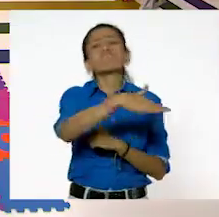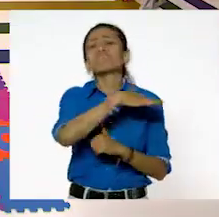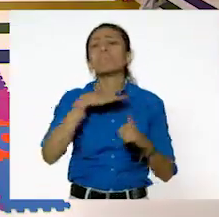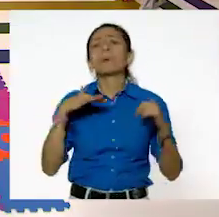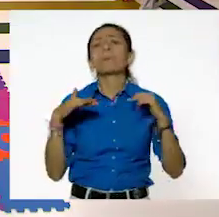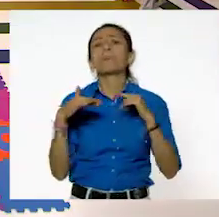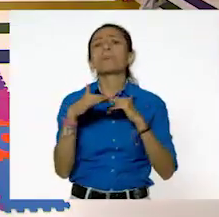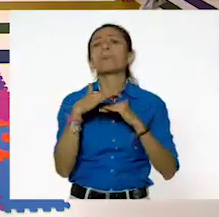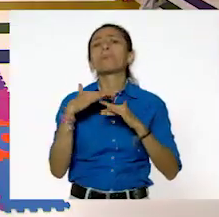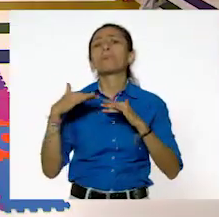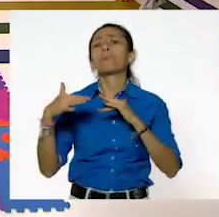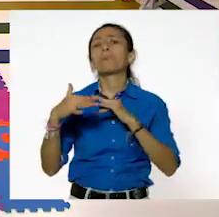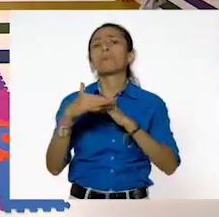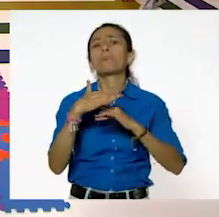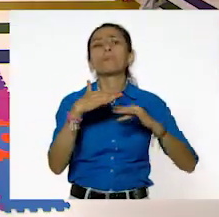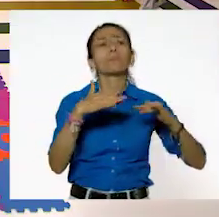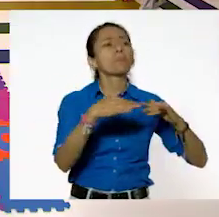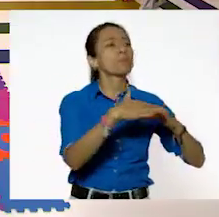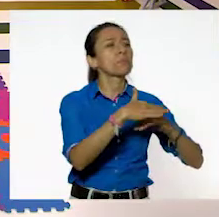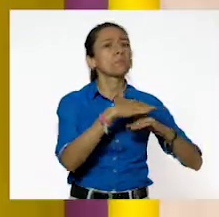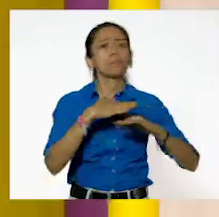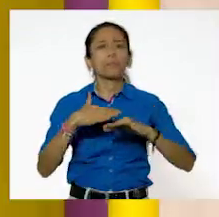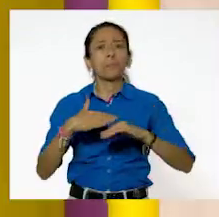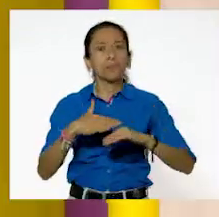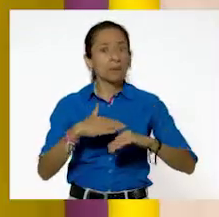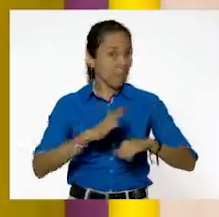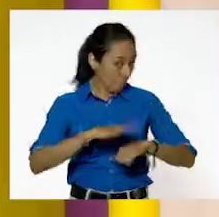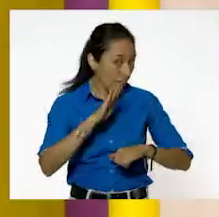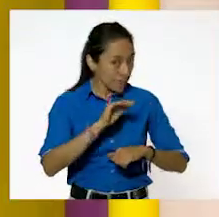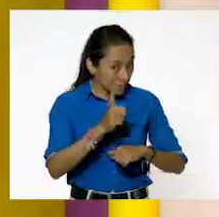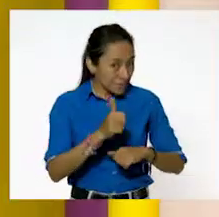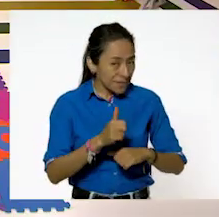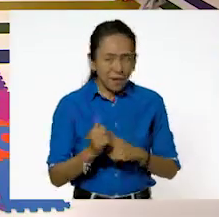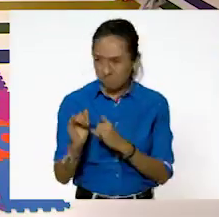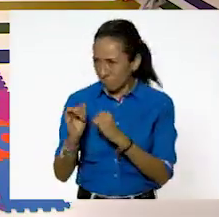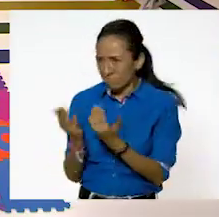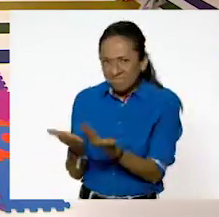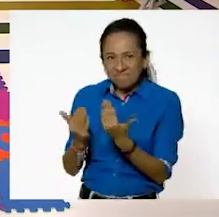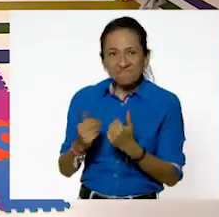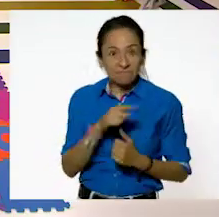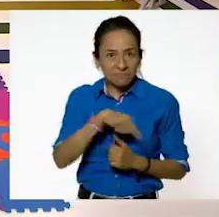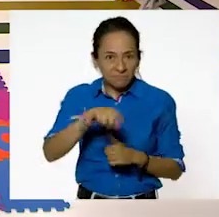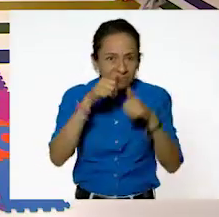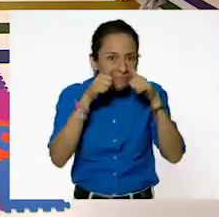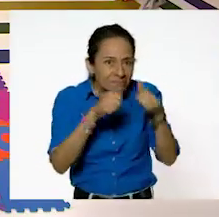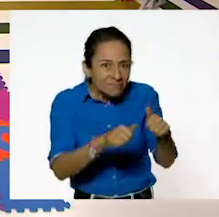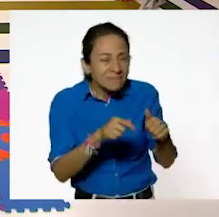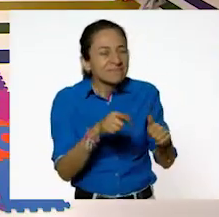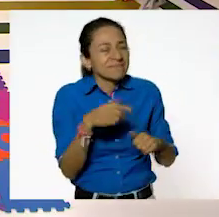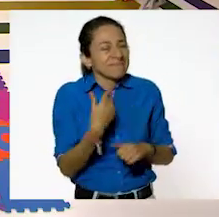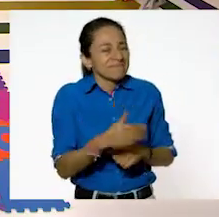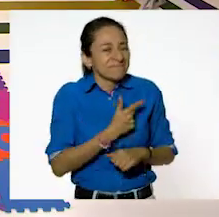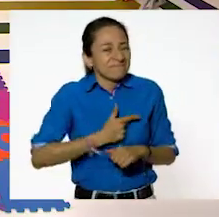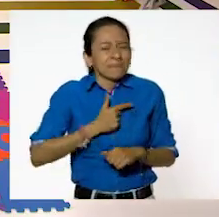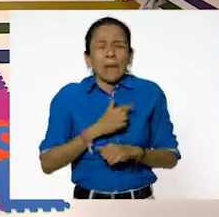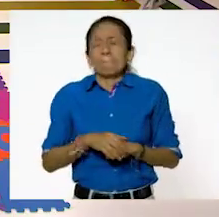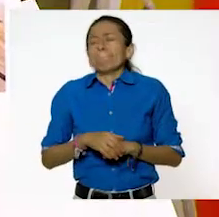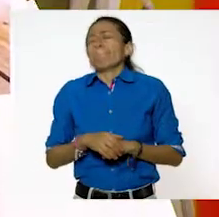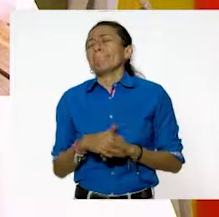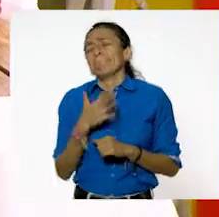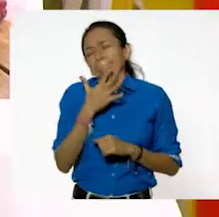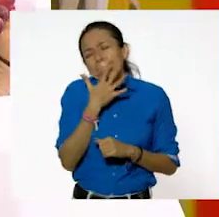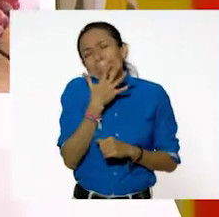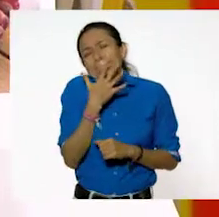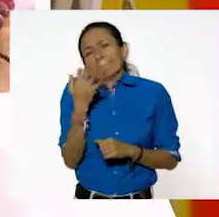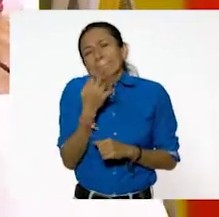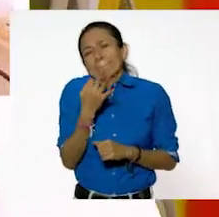Ahora, ¿listos para una más? Una más. ver. Excelente. Atenta. Atenta. Ay, esta me gusta mucho. Ay, qué rico. Eso es un jugo de